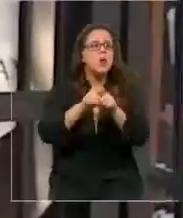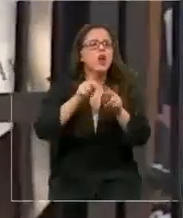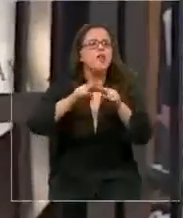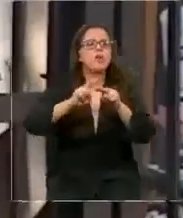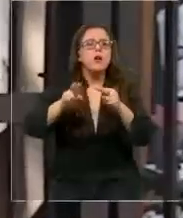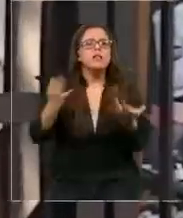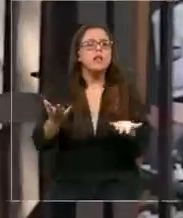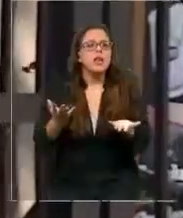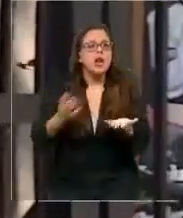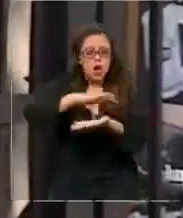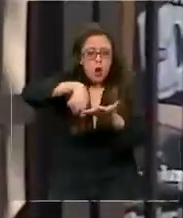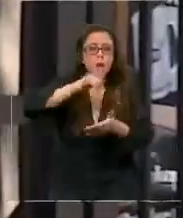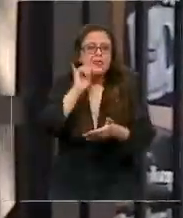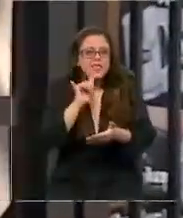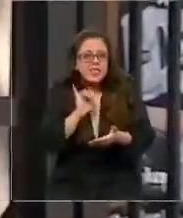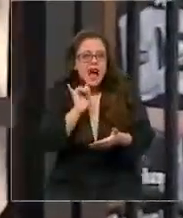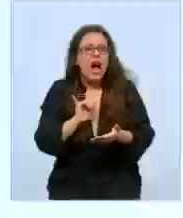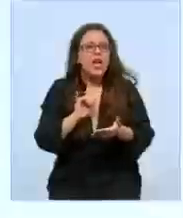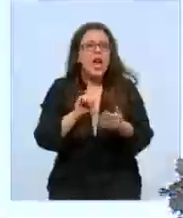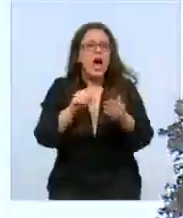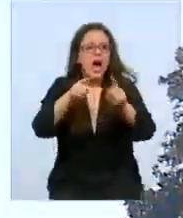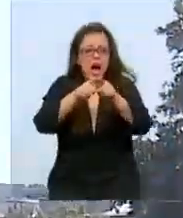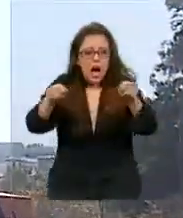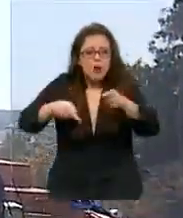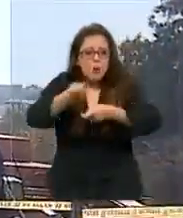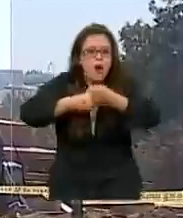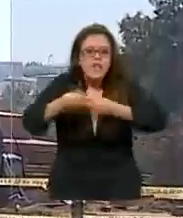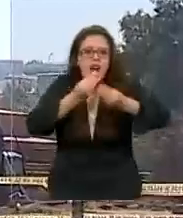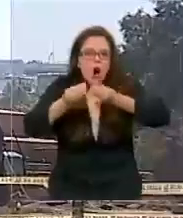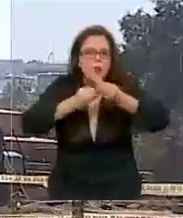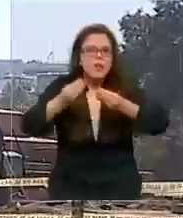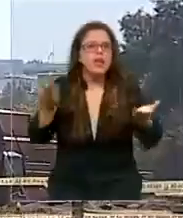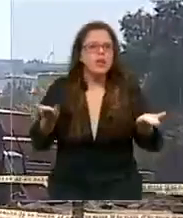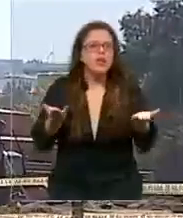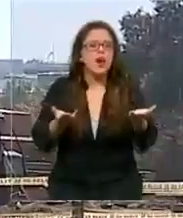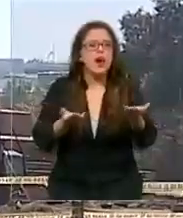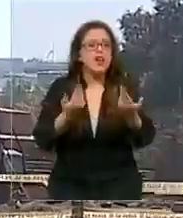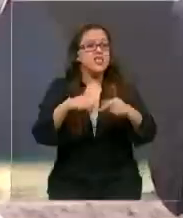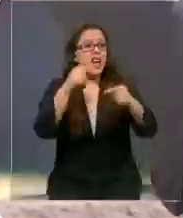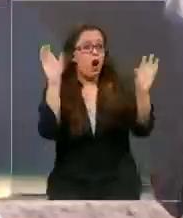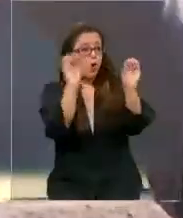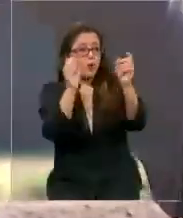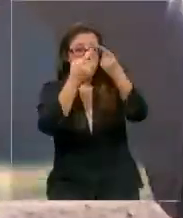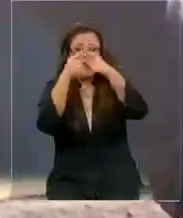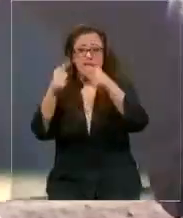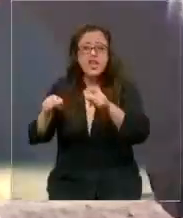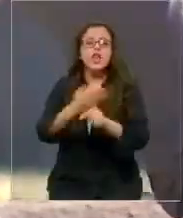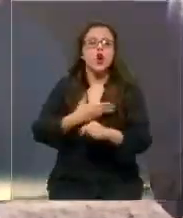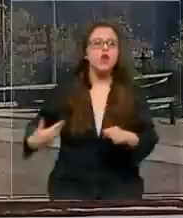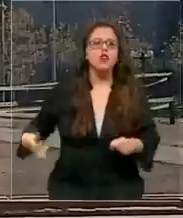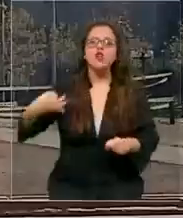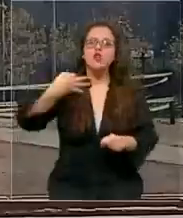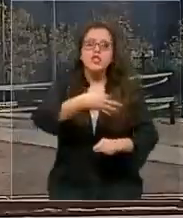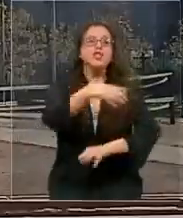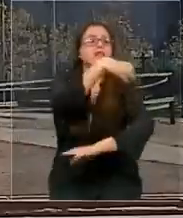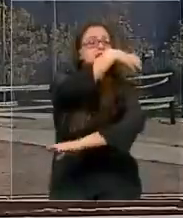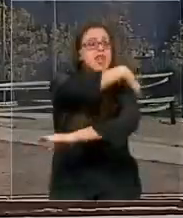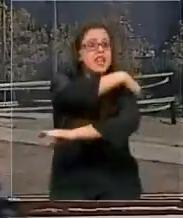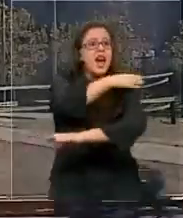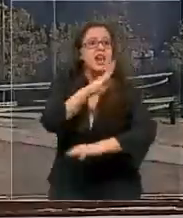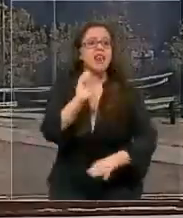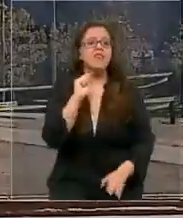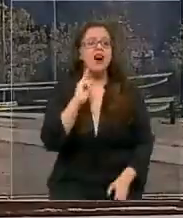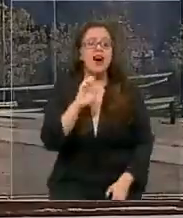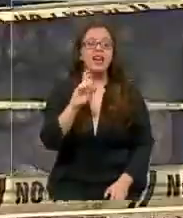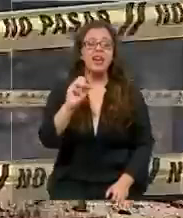Alemana. No tiene mucho sentido. Pese a las diferentes posturas, el gobierno asegura que el monumento al general Baquedano será